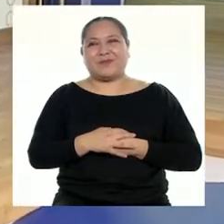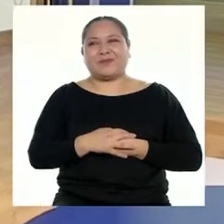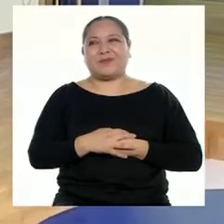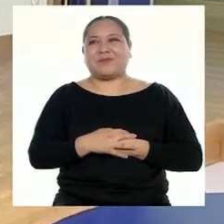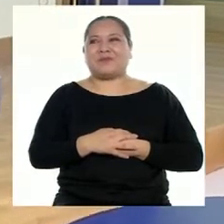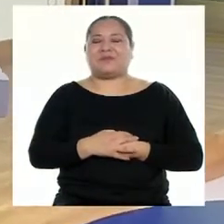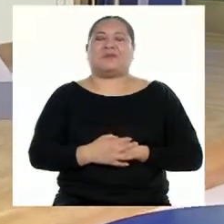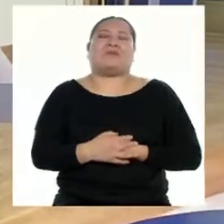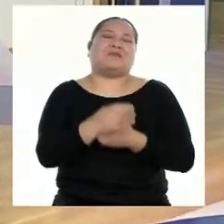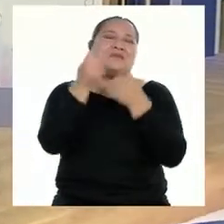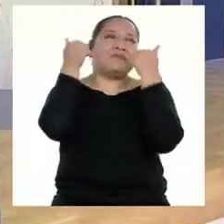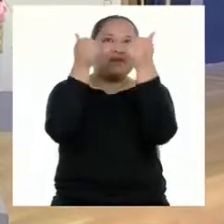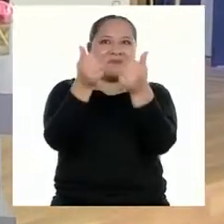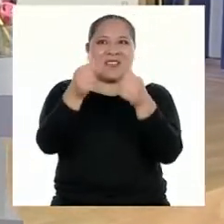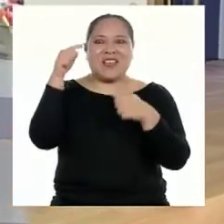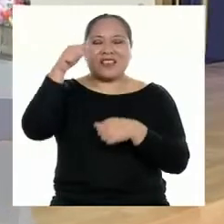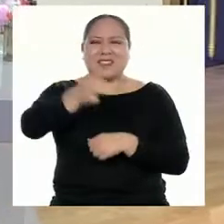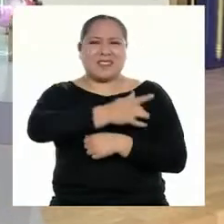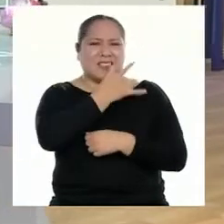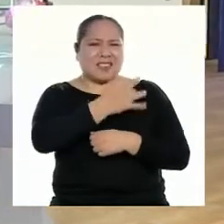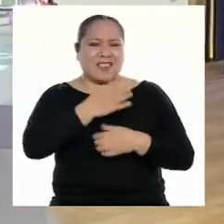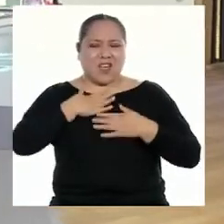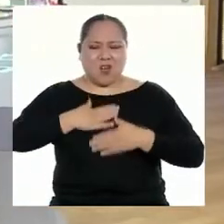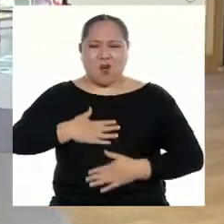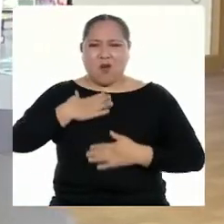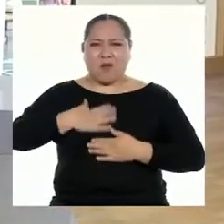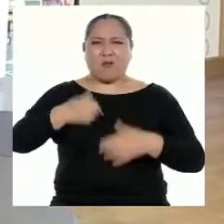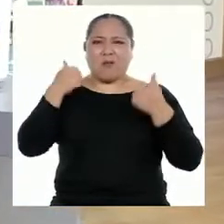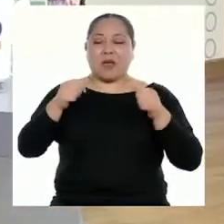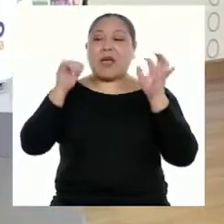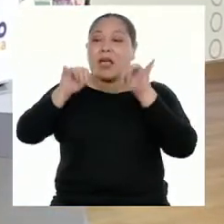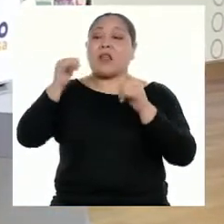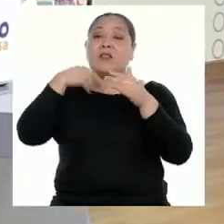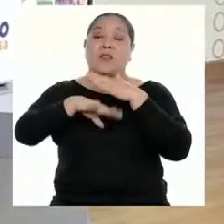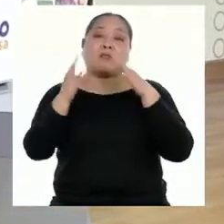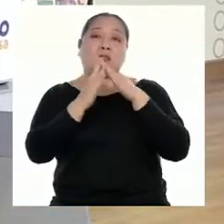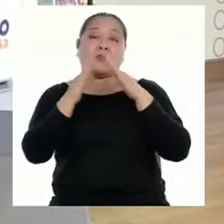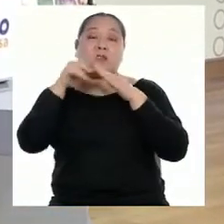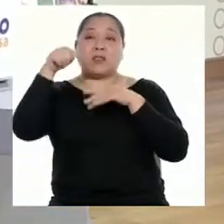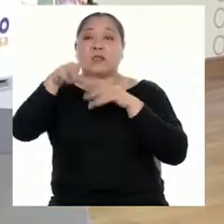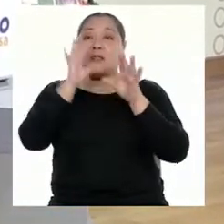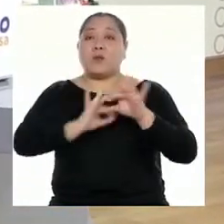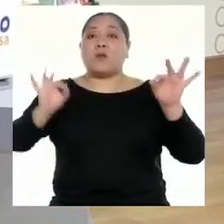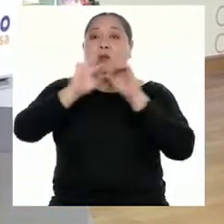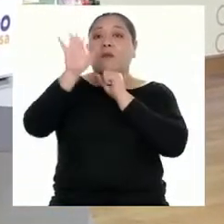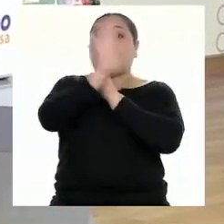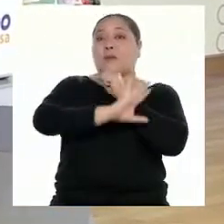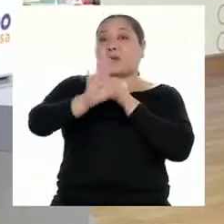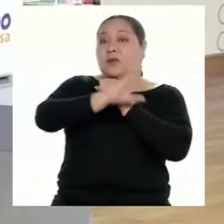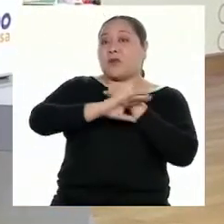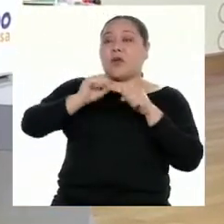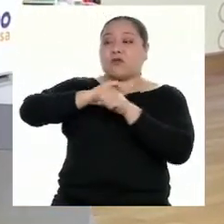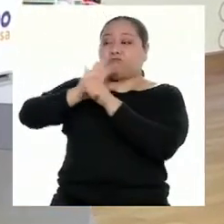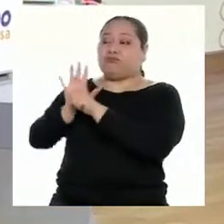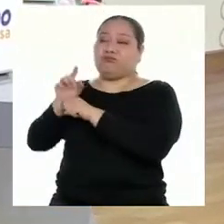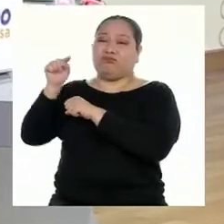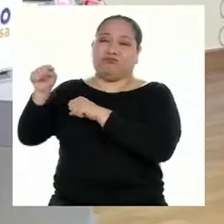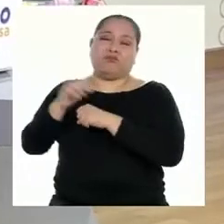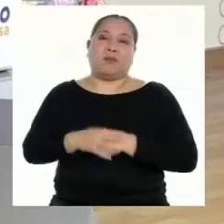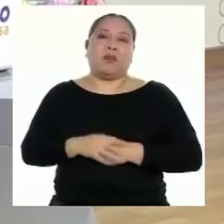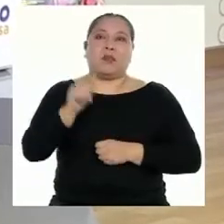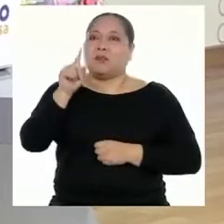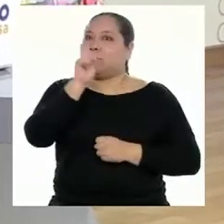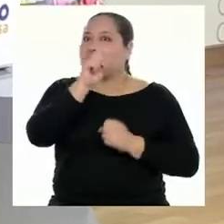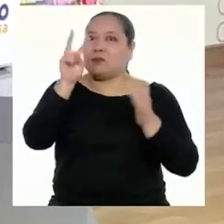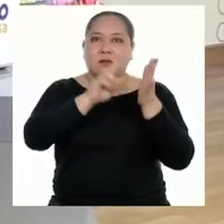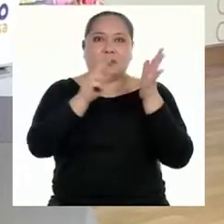¡Uf! ¡Qué bueno esto de mantener el cuerpo activo! Quedarnos en casa es muy importante para protegernos del coronavirus. Pero eso